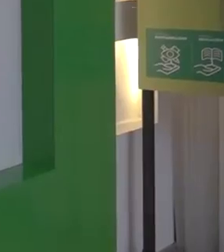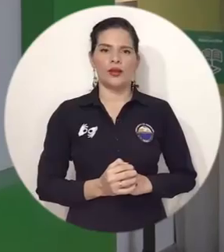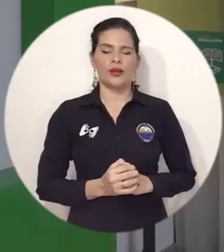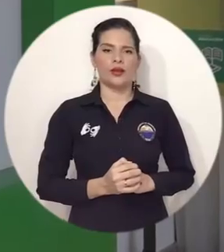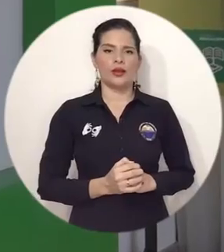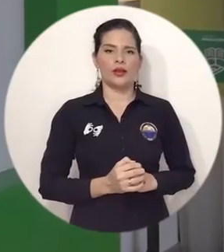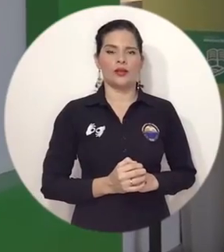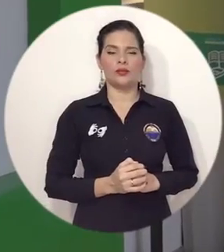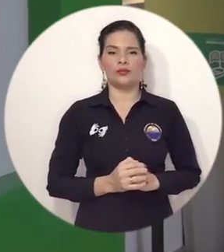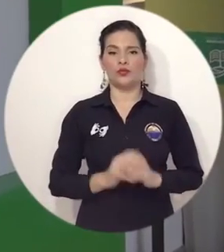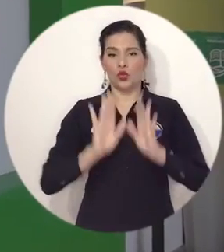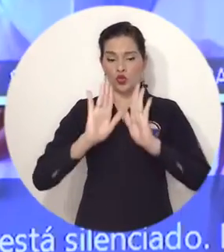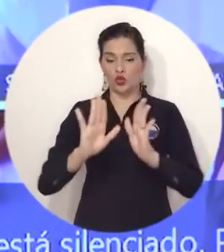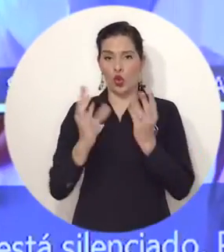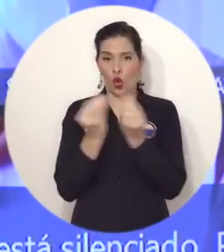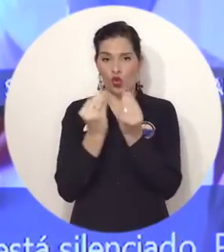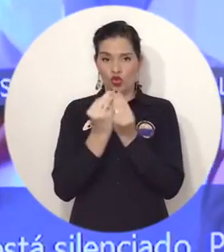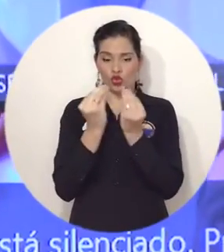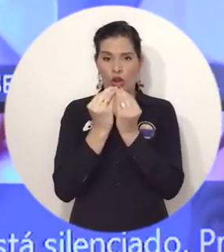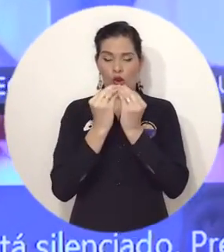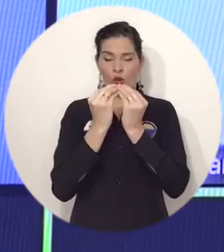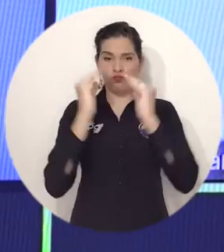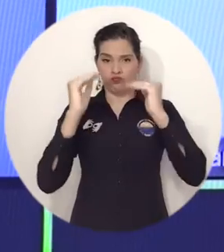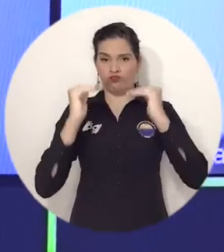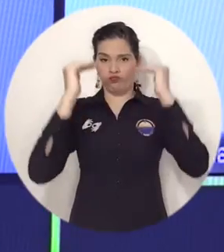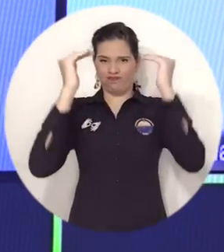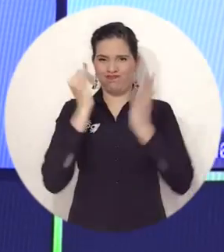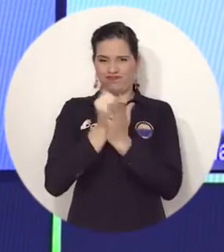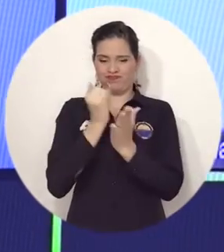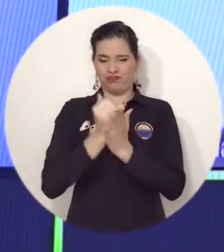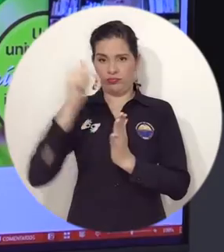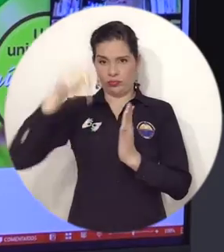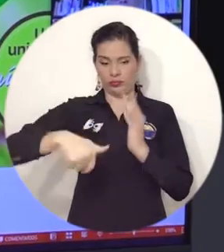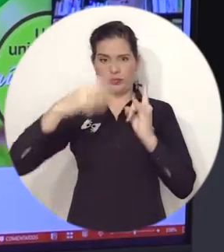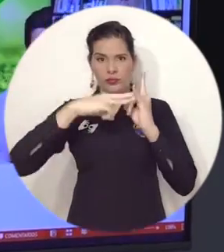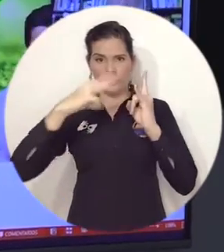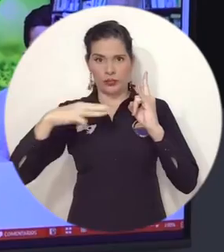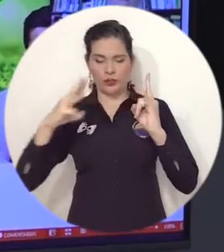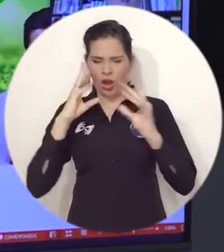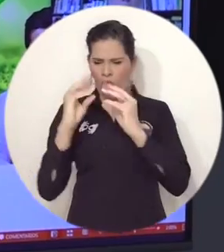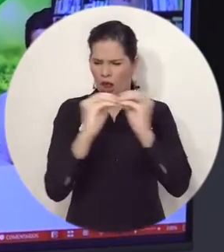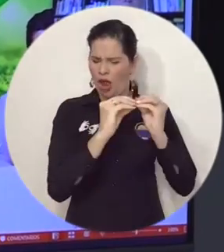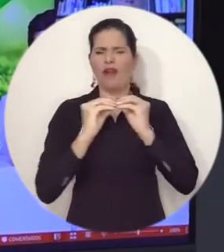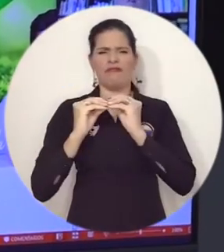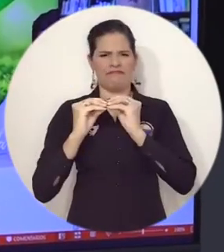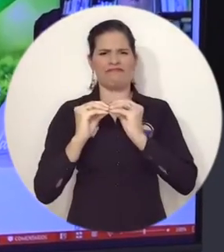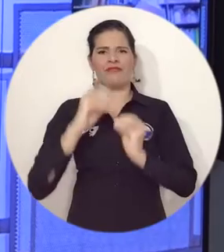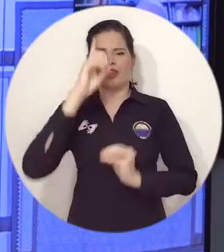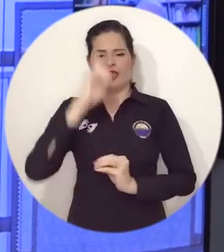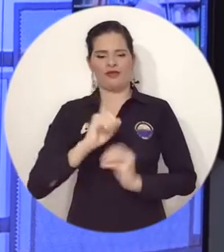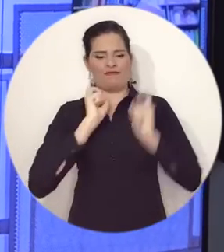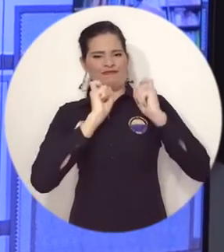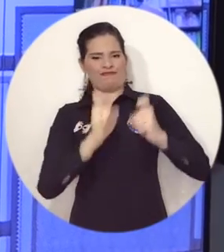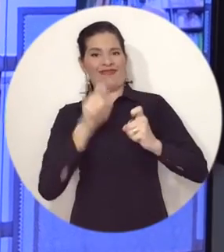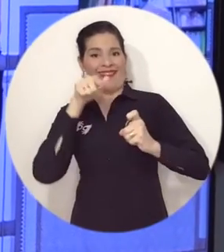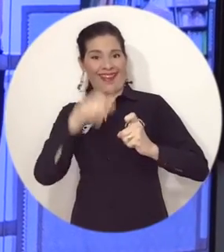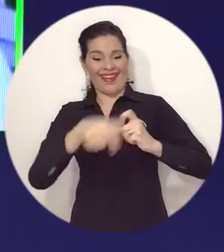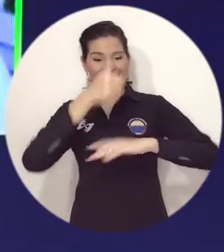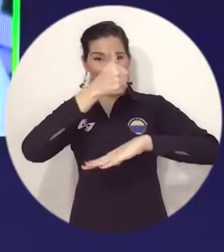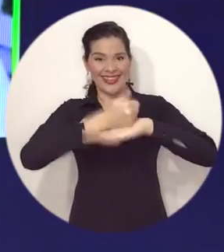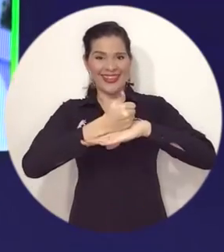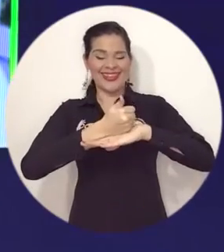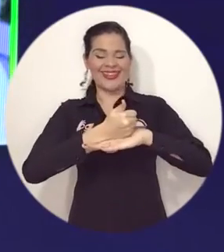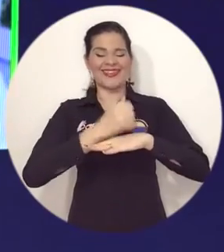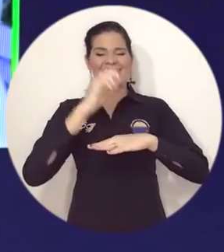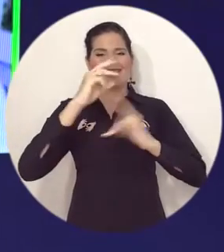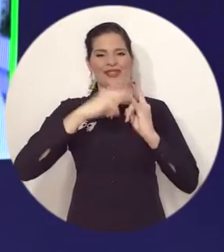Por decisión unánime, el Consejo Superior de la Universidad del Magdalena designó al Dr. Pablo Vera Salazar como rector de la institución